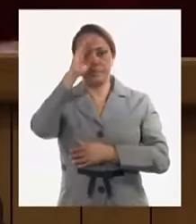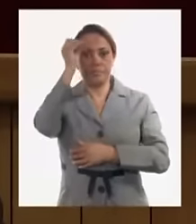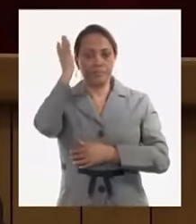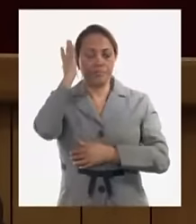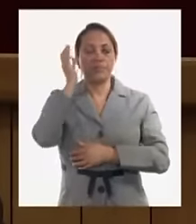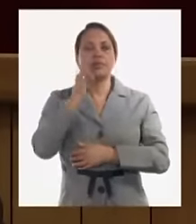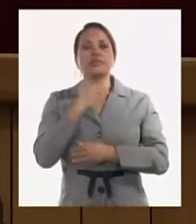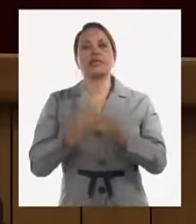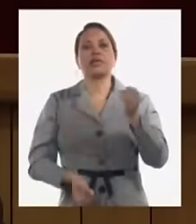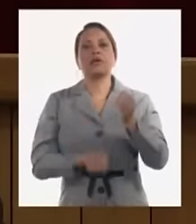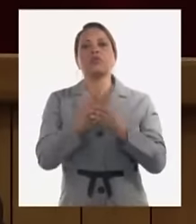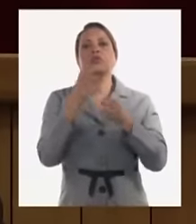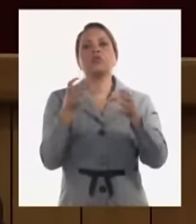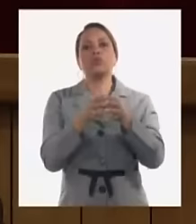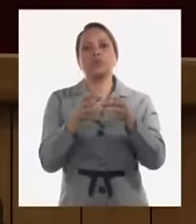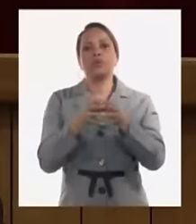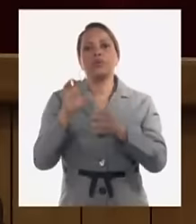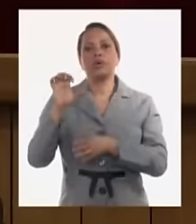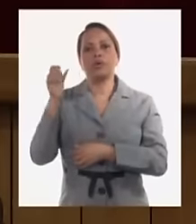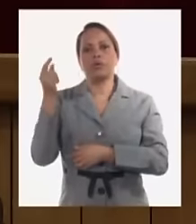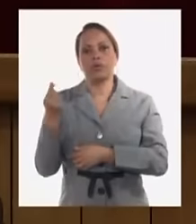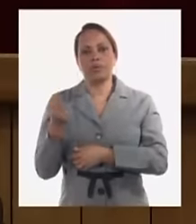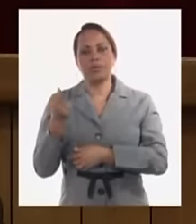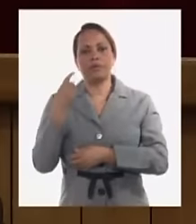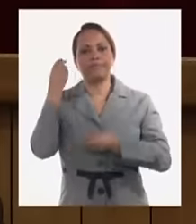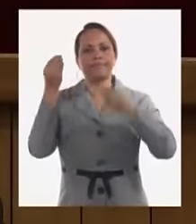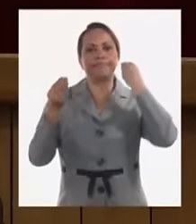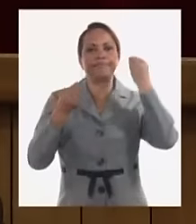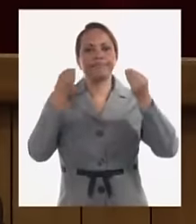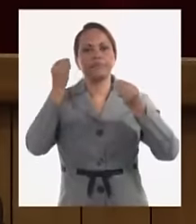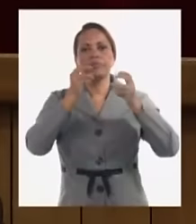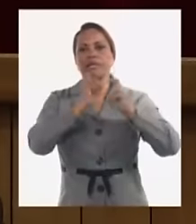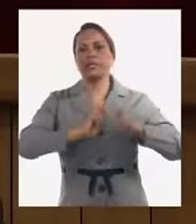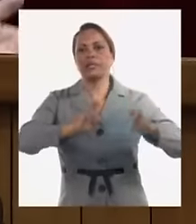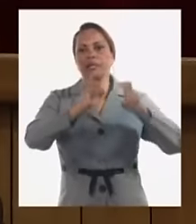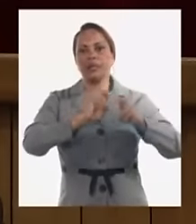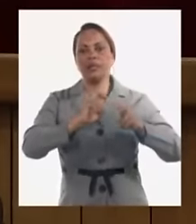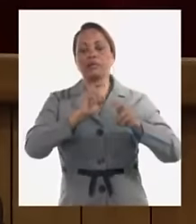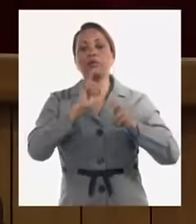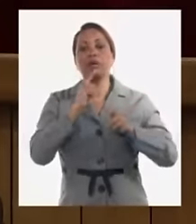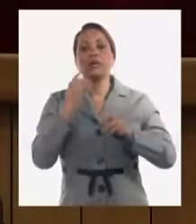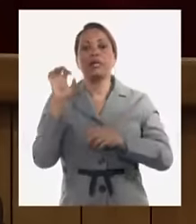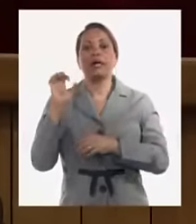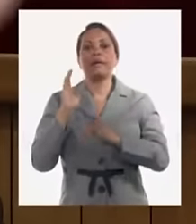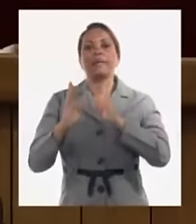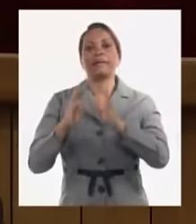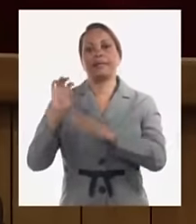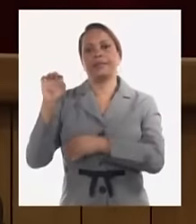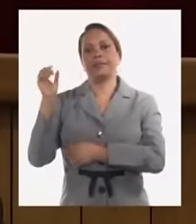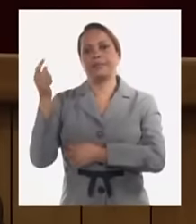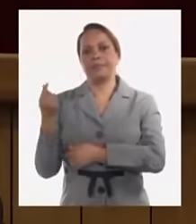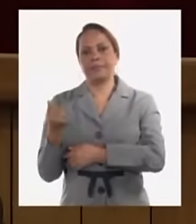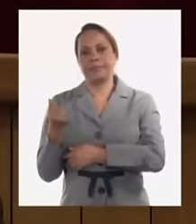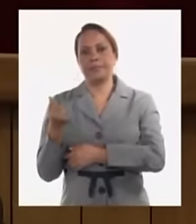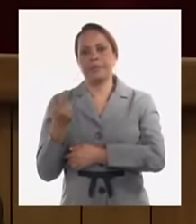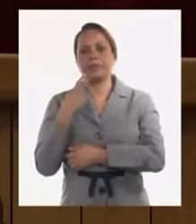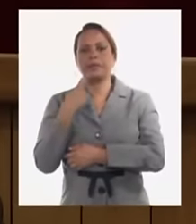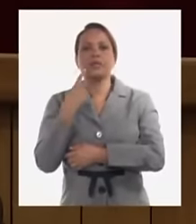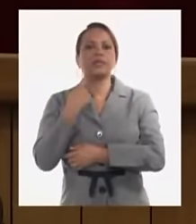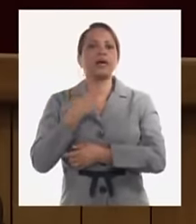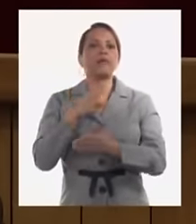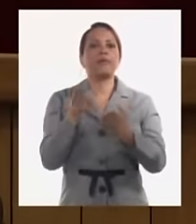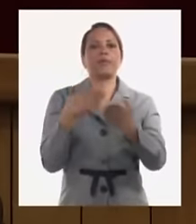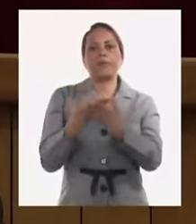está analizando las principales decisiones económicas de lo cual han salido estas propuestas con la participación y escuchando